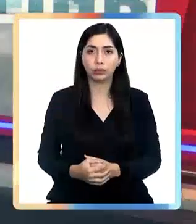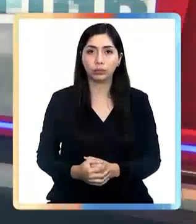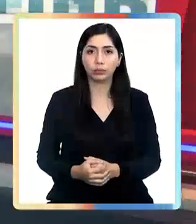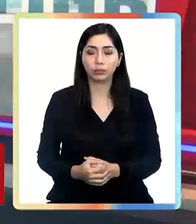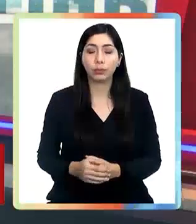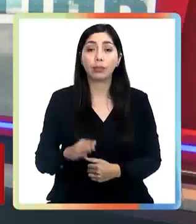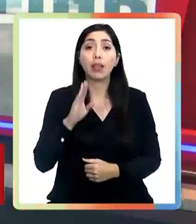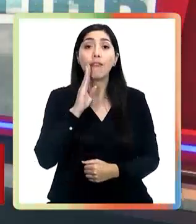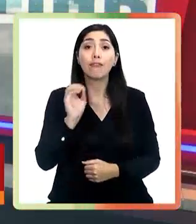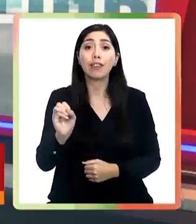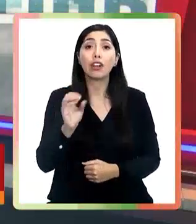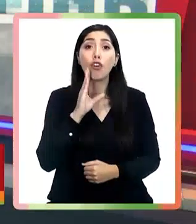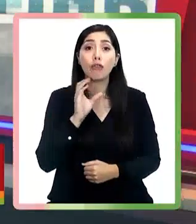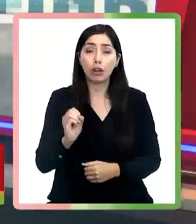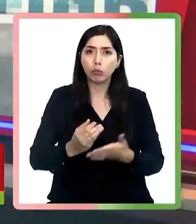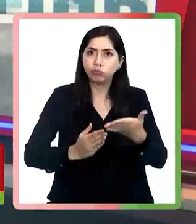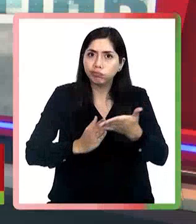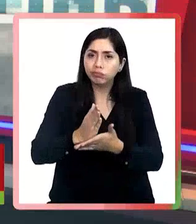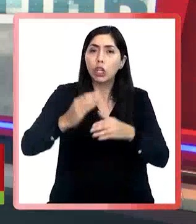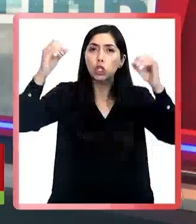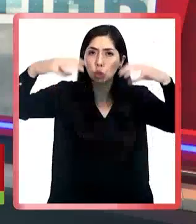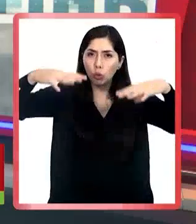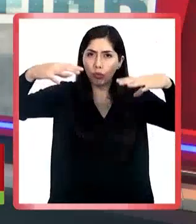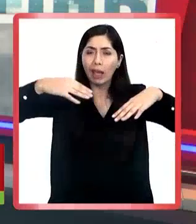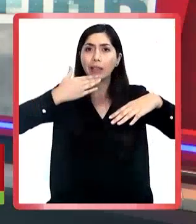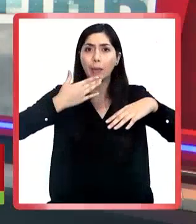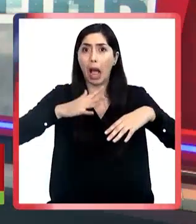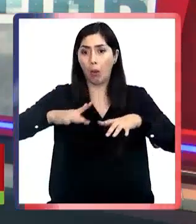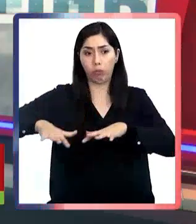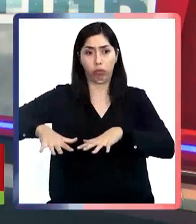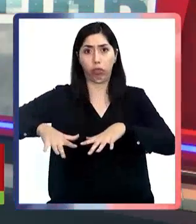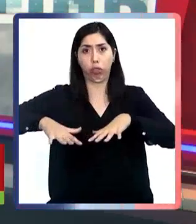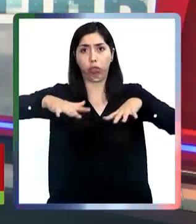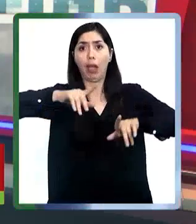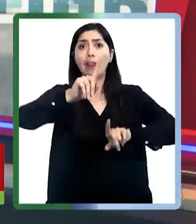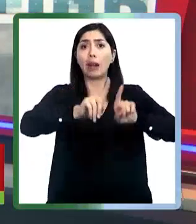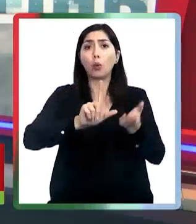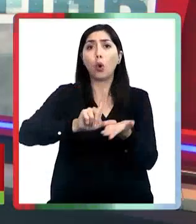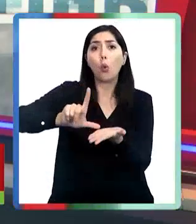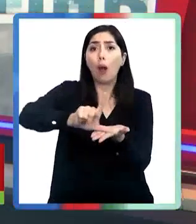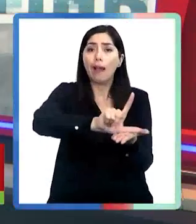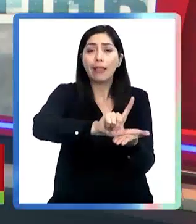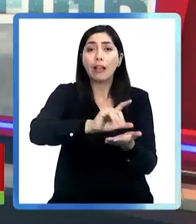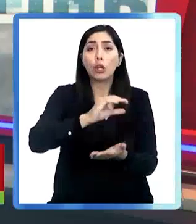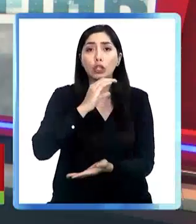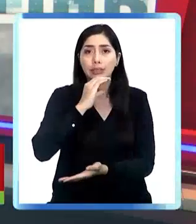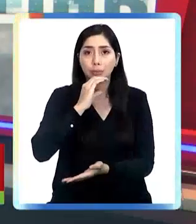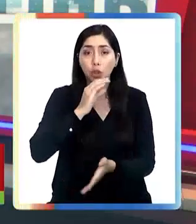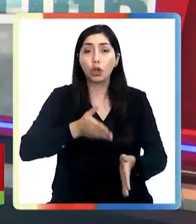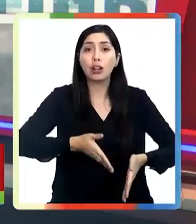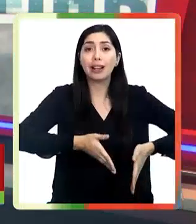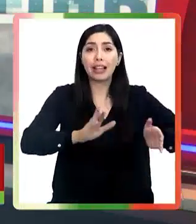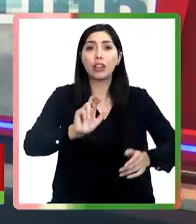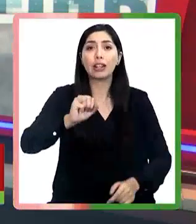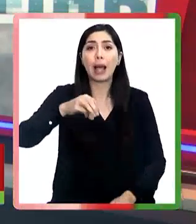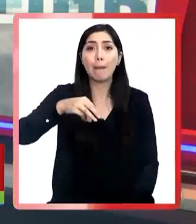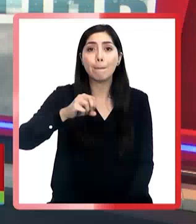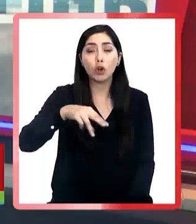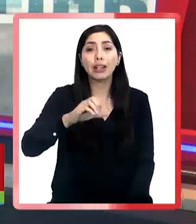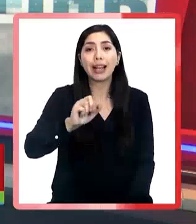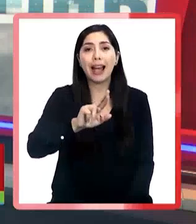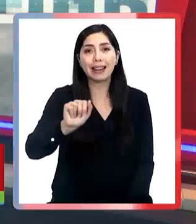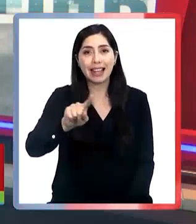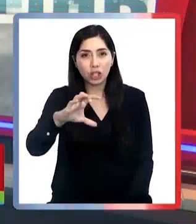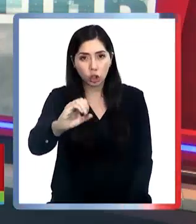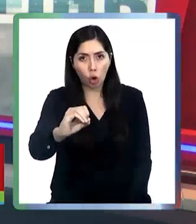Al Bío Bío llegaron las lluvias y con ello las inundaciones en algunos puntos de Concepción. La calle Ramón Carrasco, por